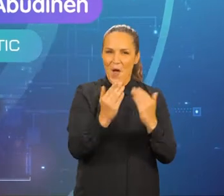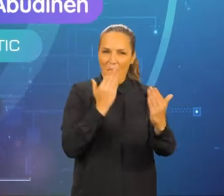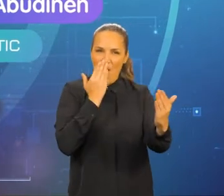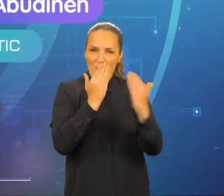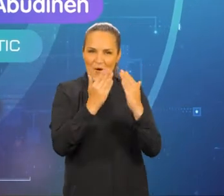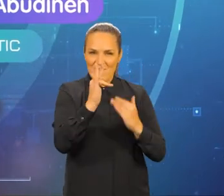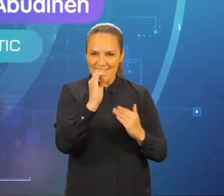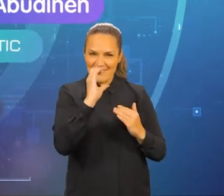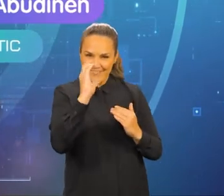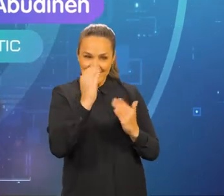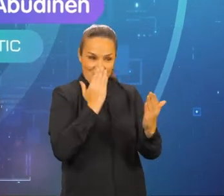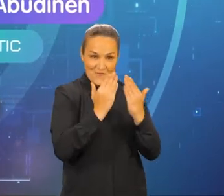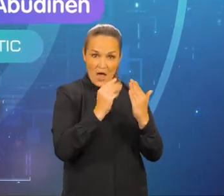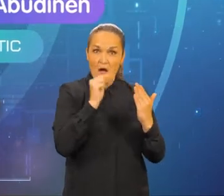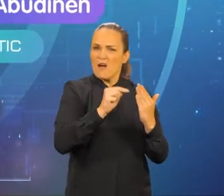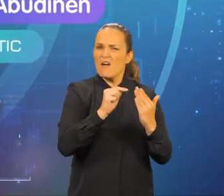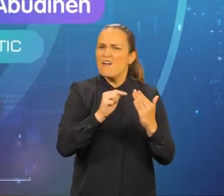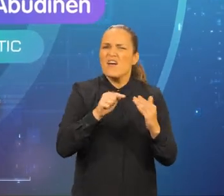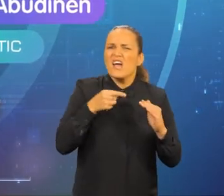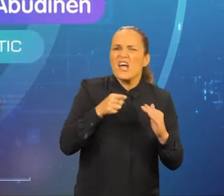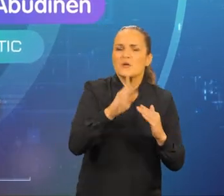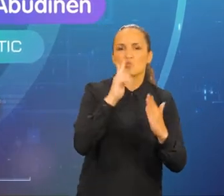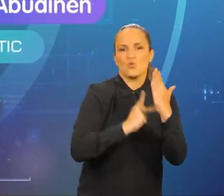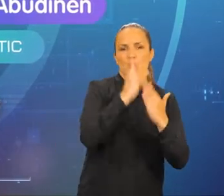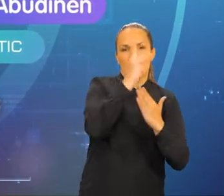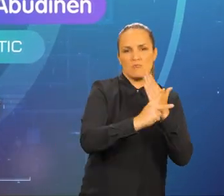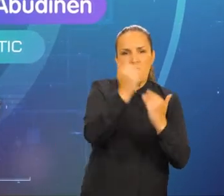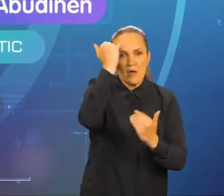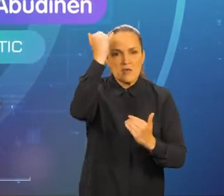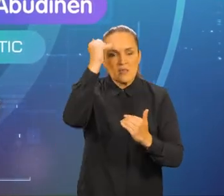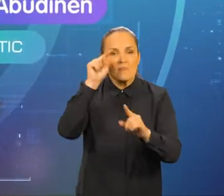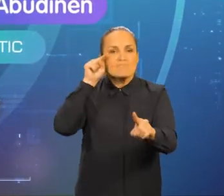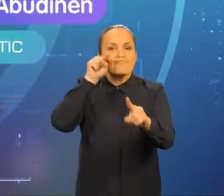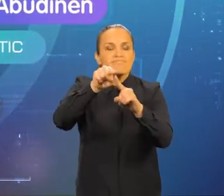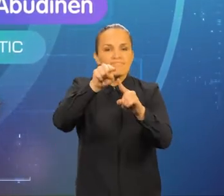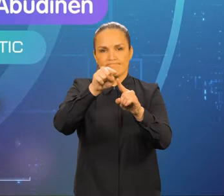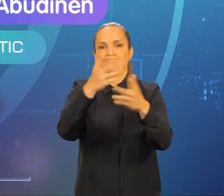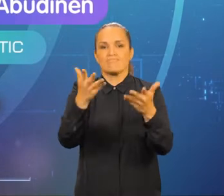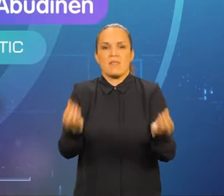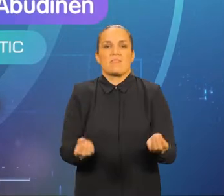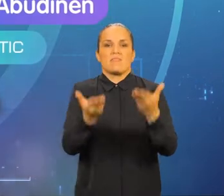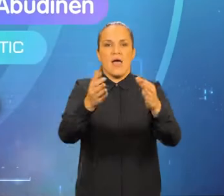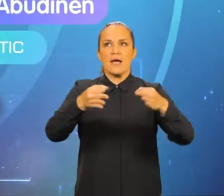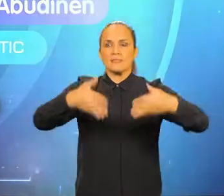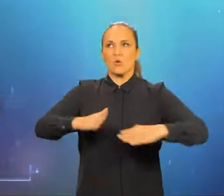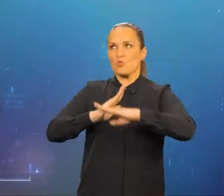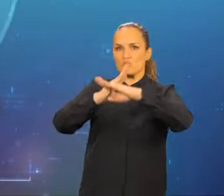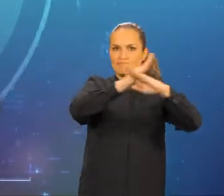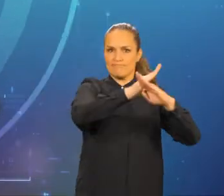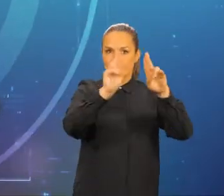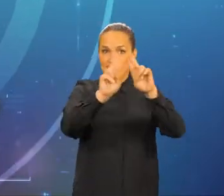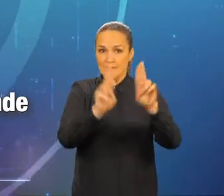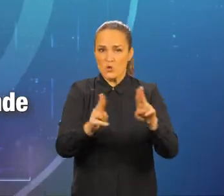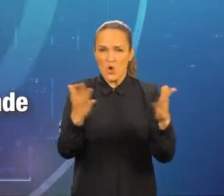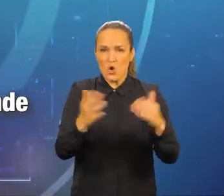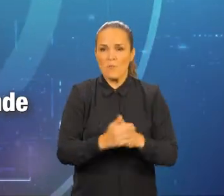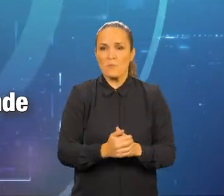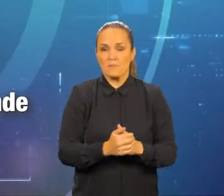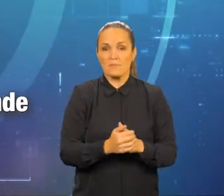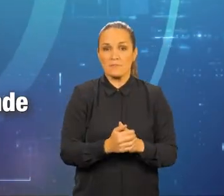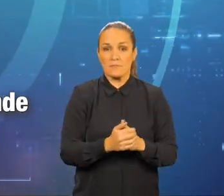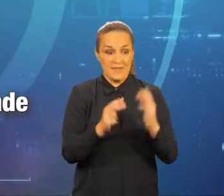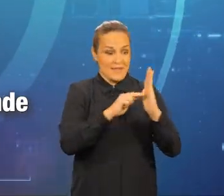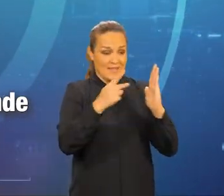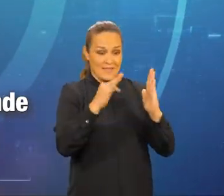iniciativa del Ministerio TIC en la que promovemos el uso seguro en la red. En Tic